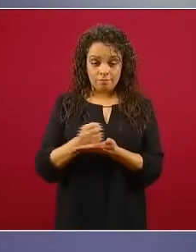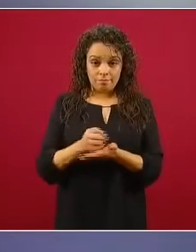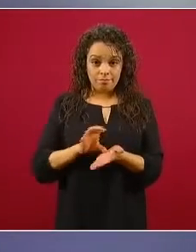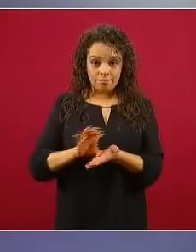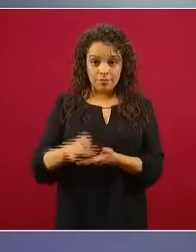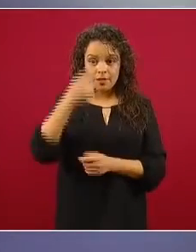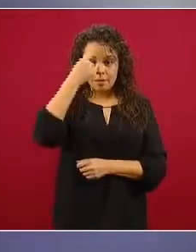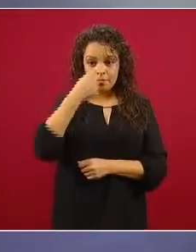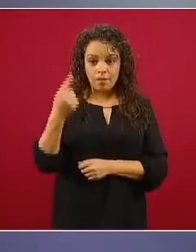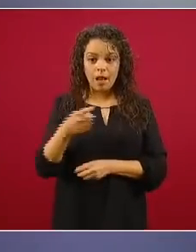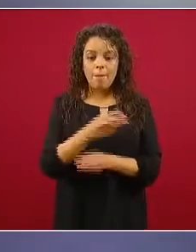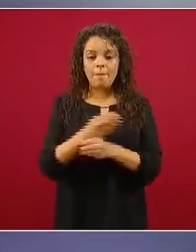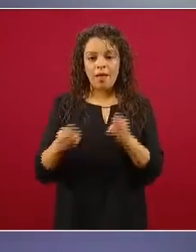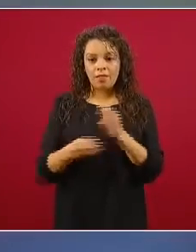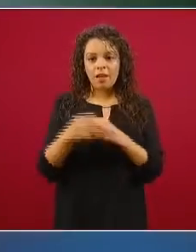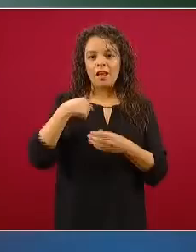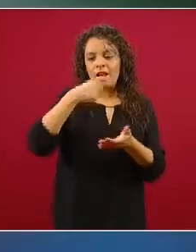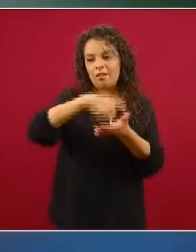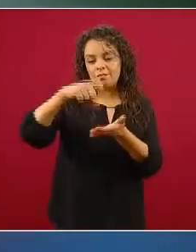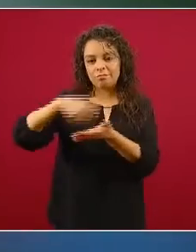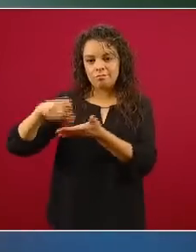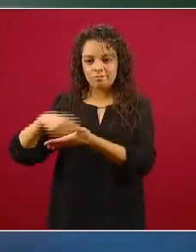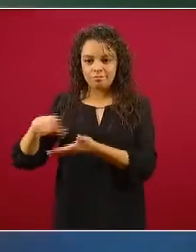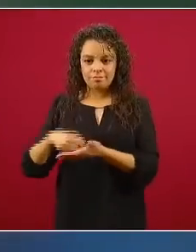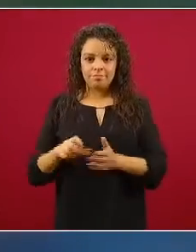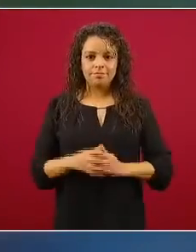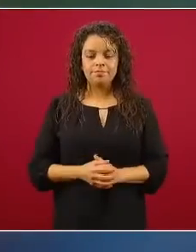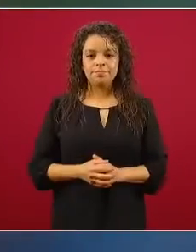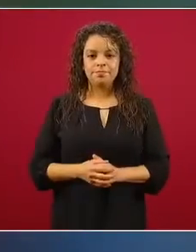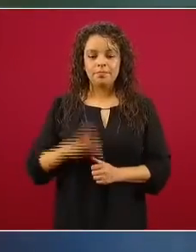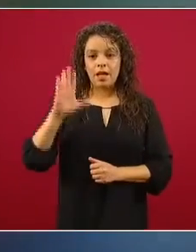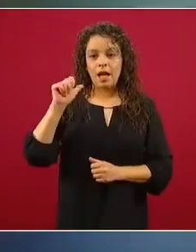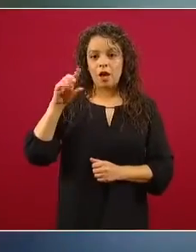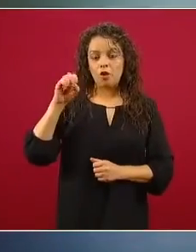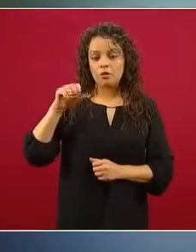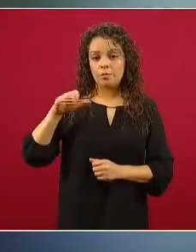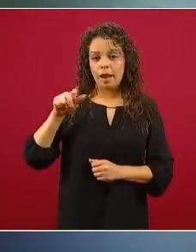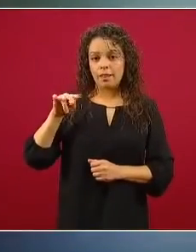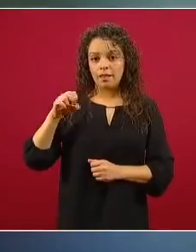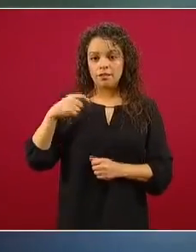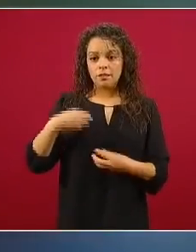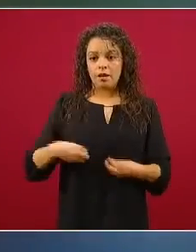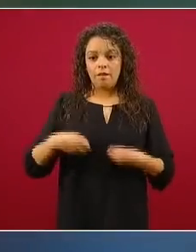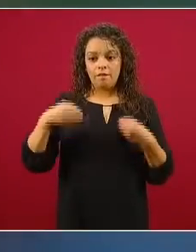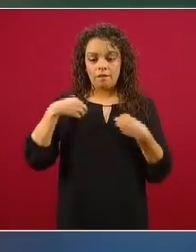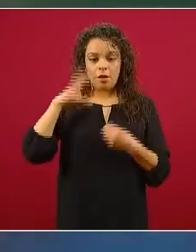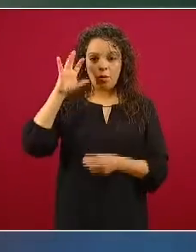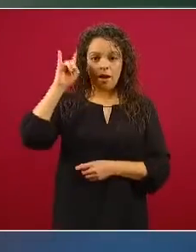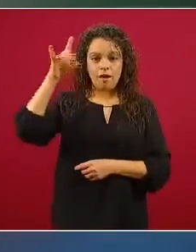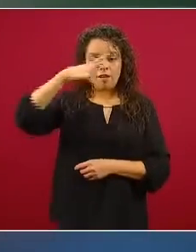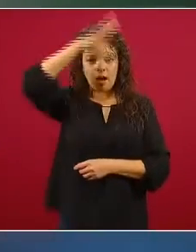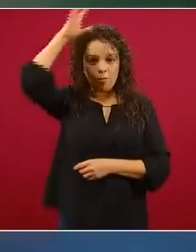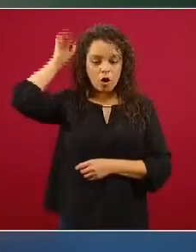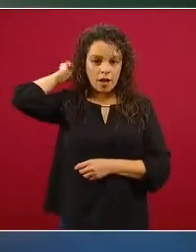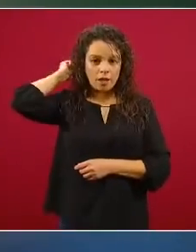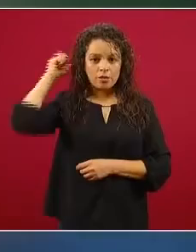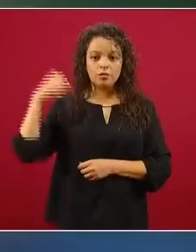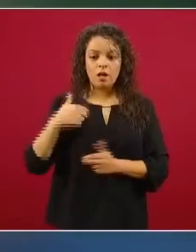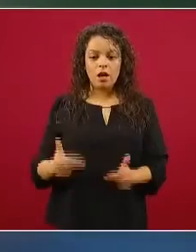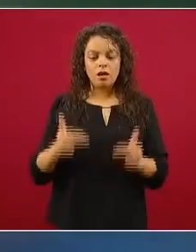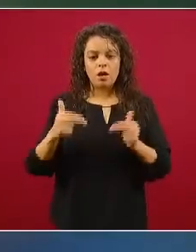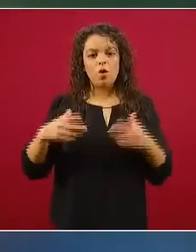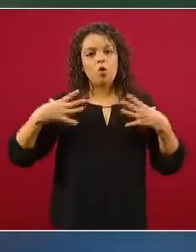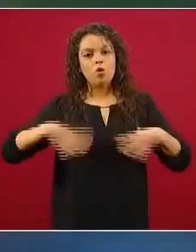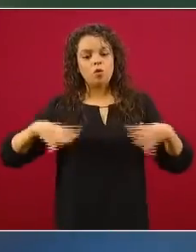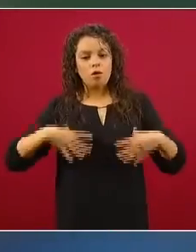empleada y surtir insumos. Buenas tardes, mi nombre es Carlos Martínez, de Cuernavaca, Morelos. Tenemos un negocio de ropa